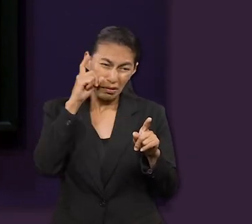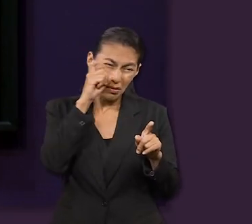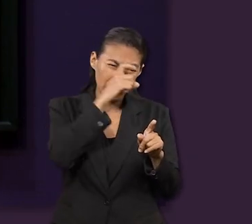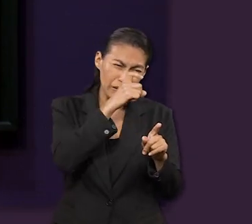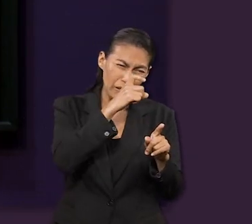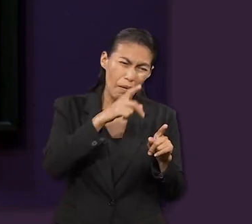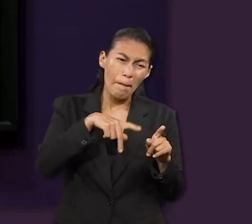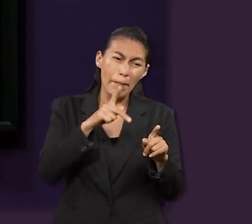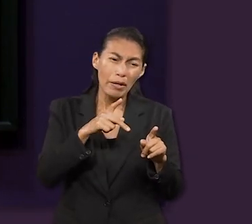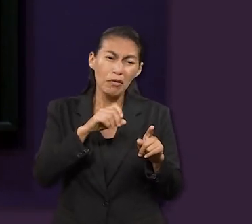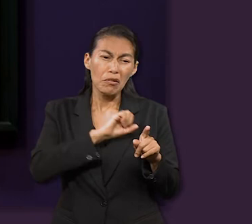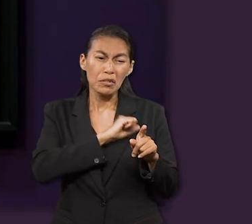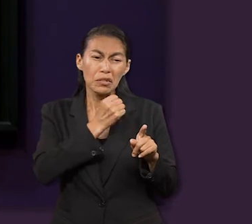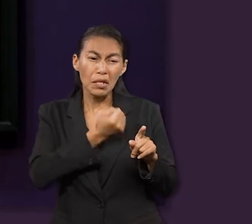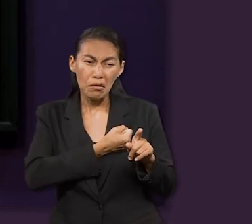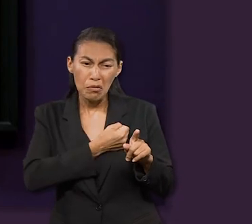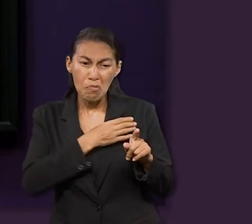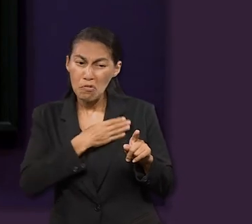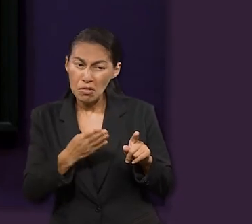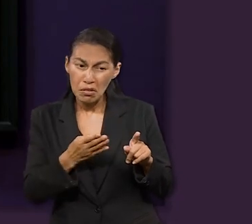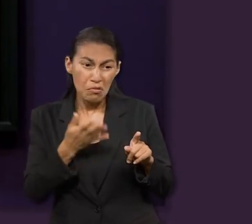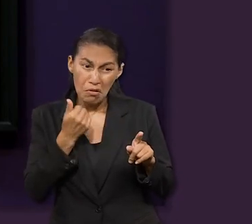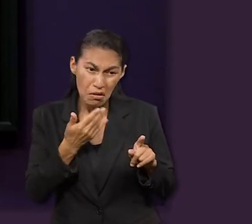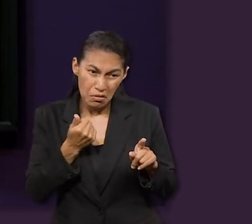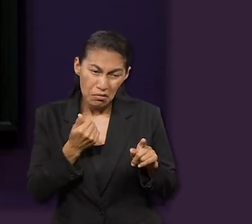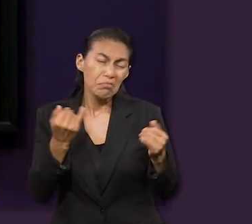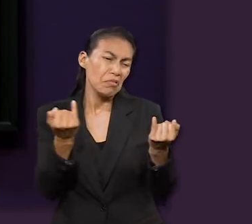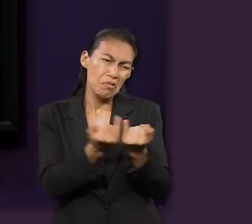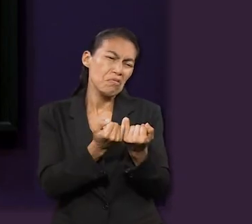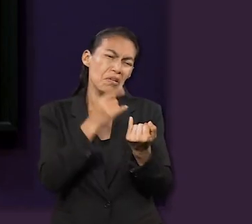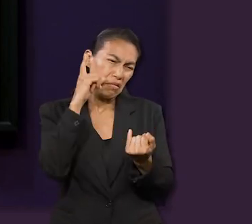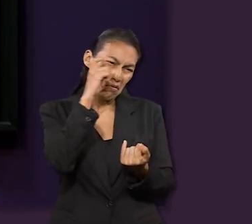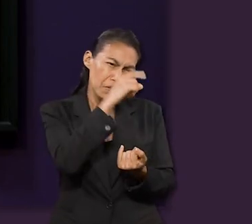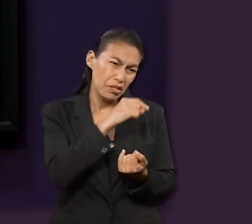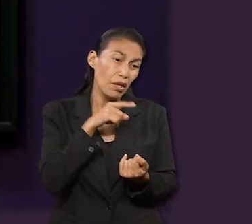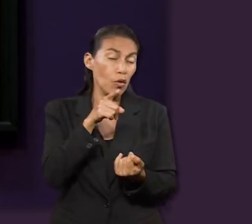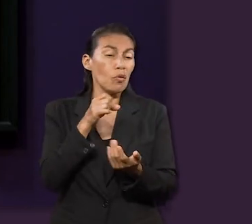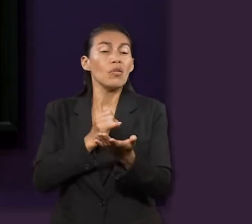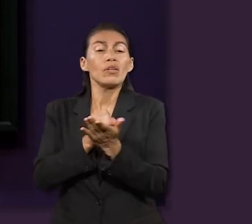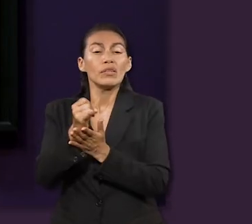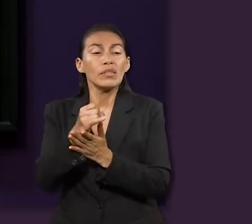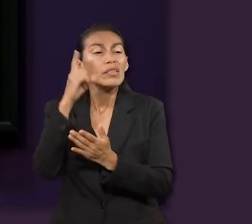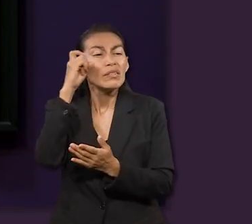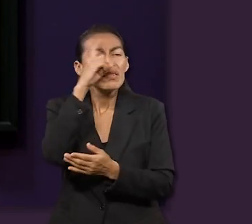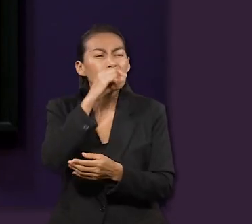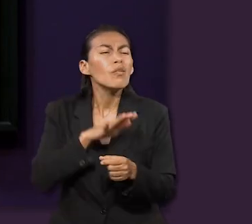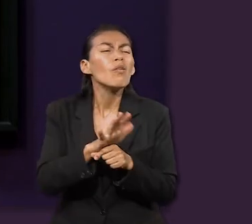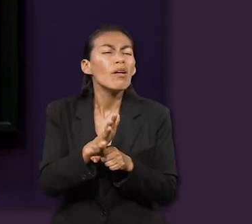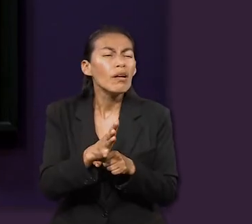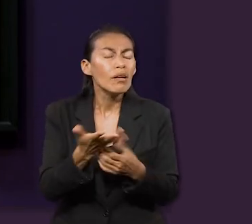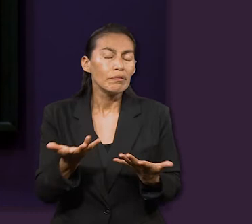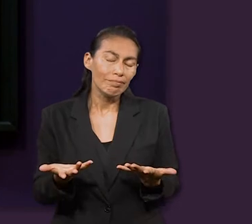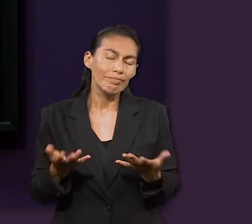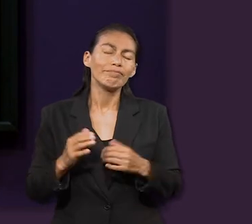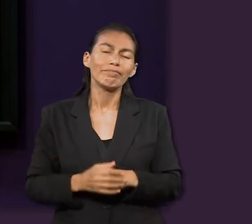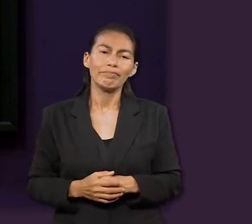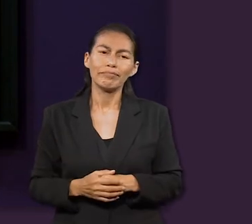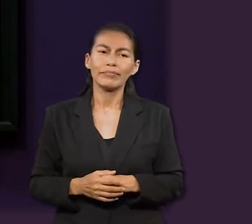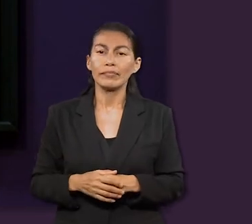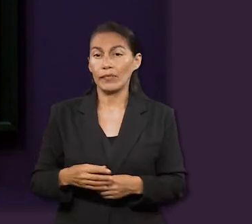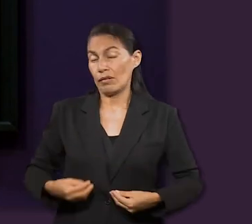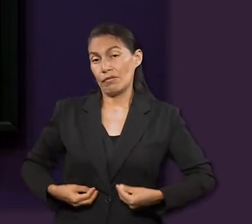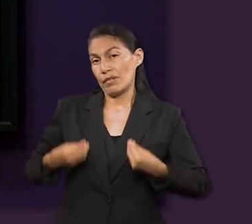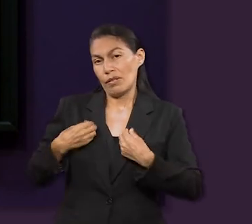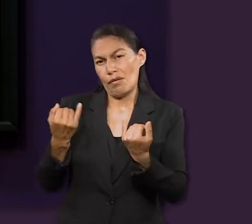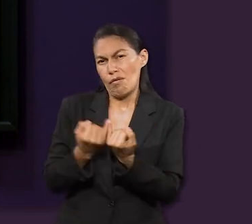difícil, pero no tener buena salud también es difícil. Tú eliges tu difícil, ¿no? Entonces, en la